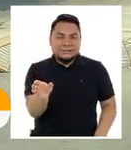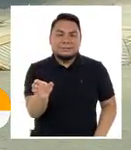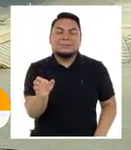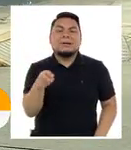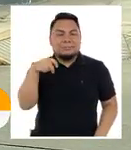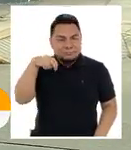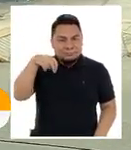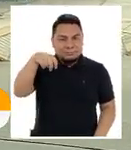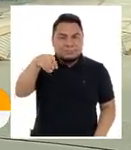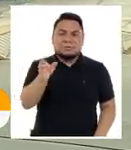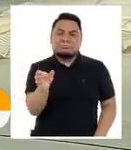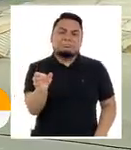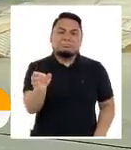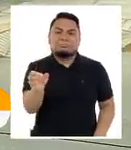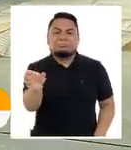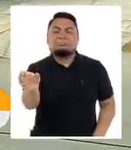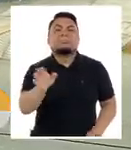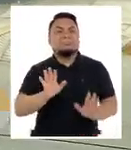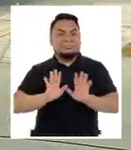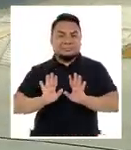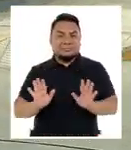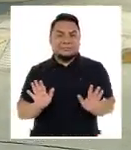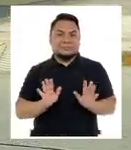y comenzamos a cruzar la pista, no pasa nada.